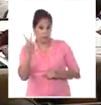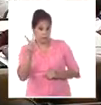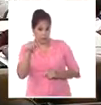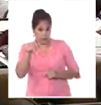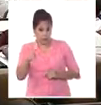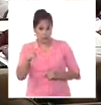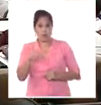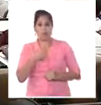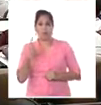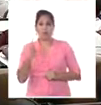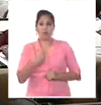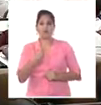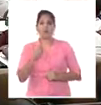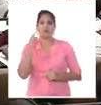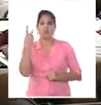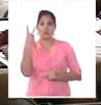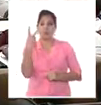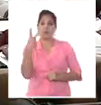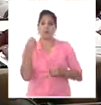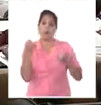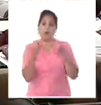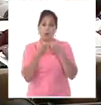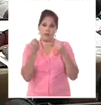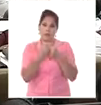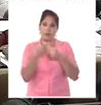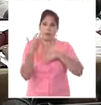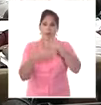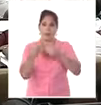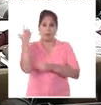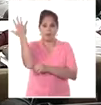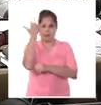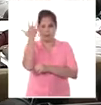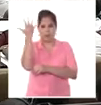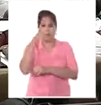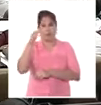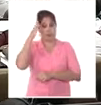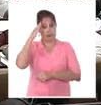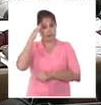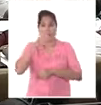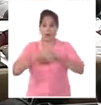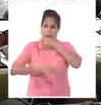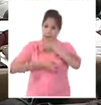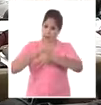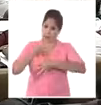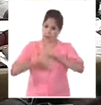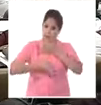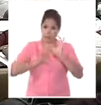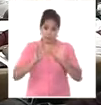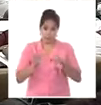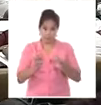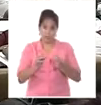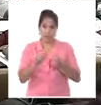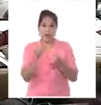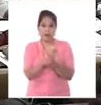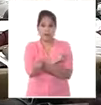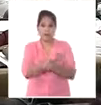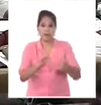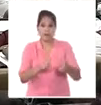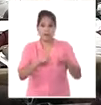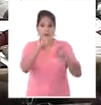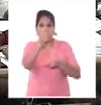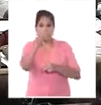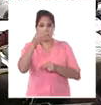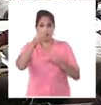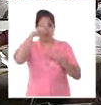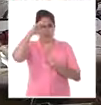fuimos golpeados por dos fuertes accidentes y un desastre natural, como se ha mencionado aquí en varias ocasiones, la explosión del Hotel Zarateu en La